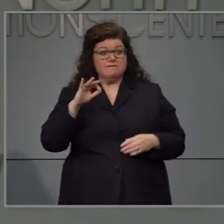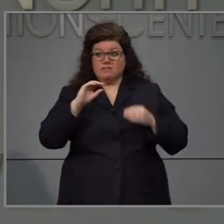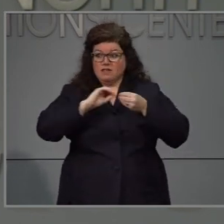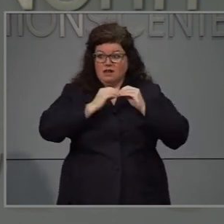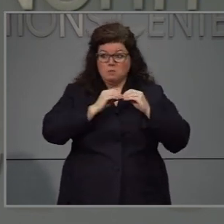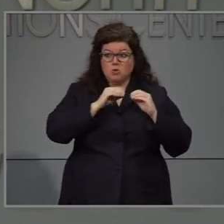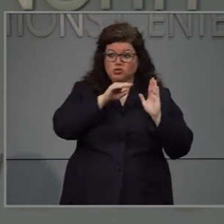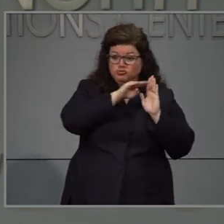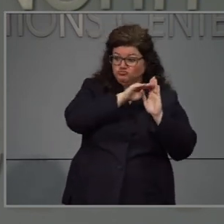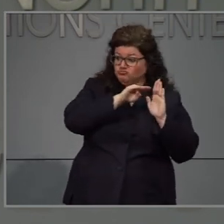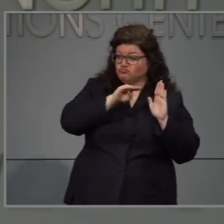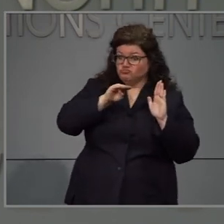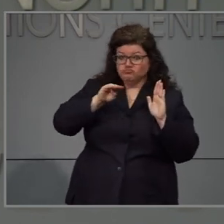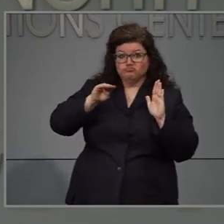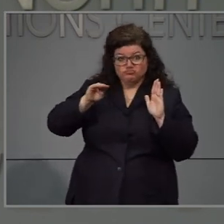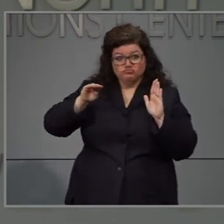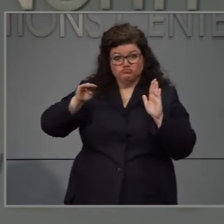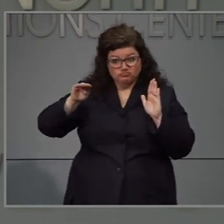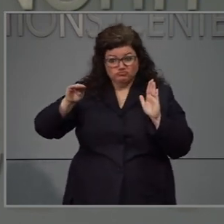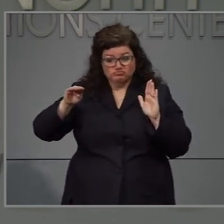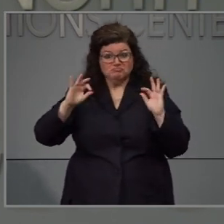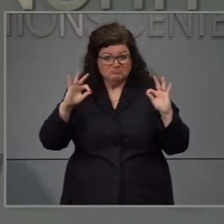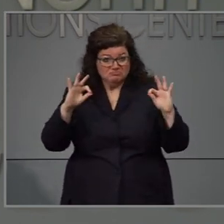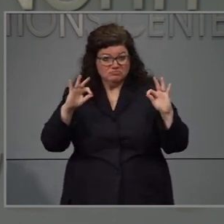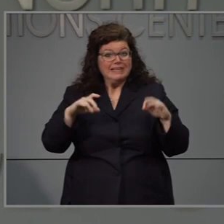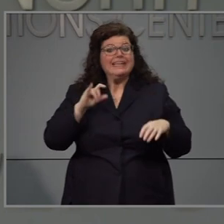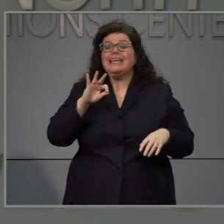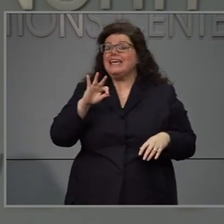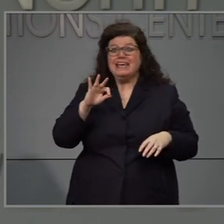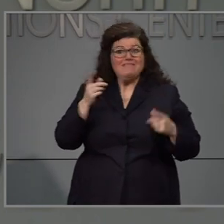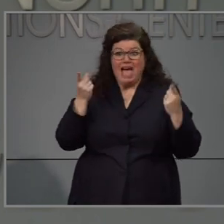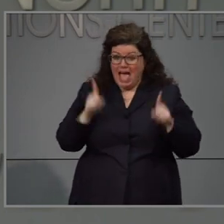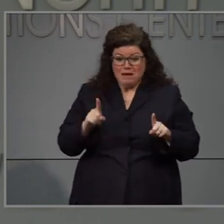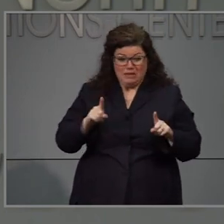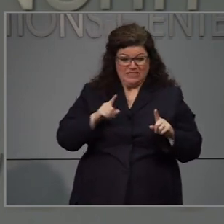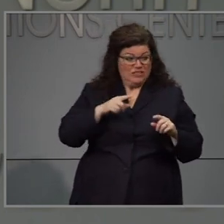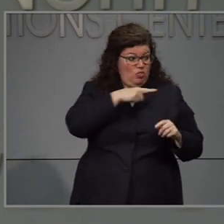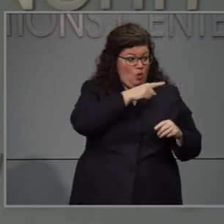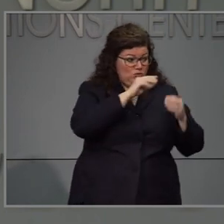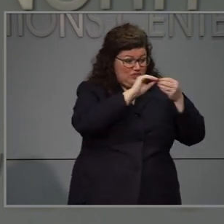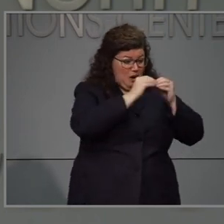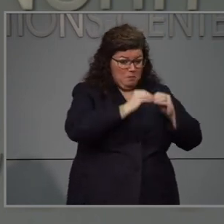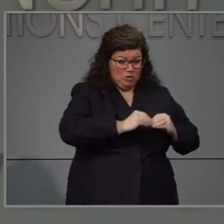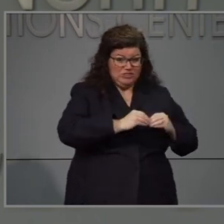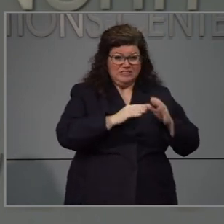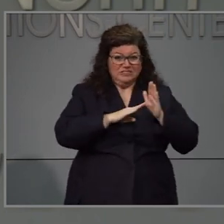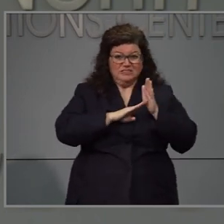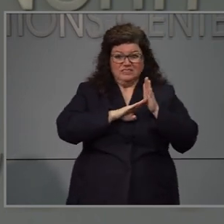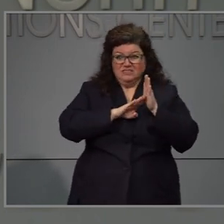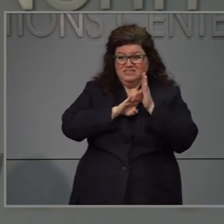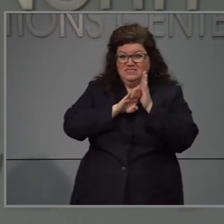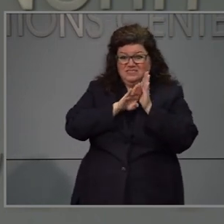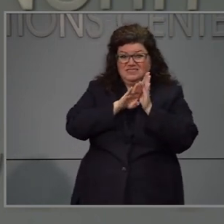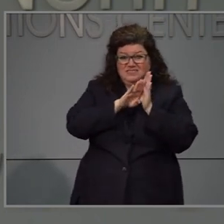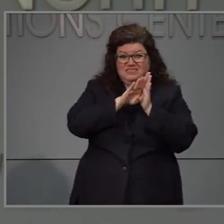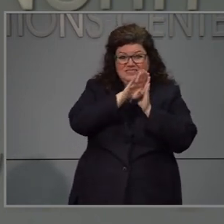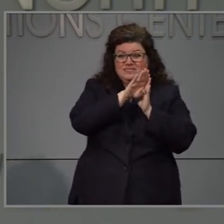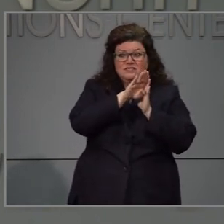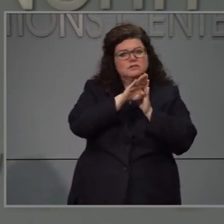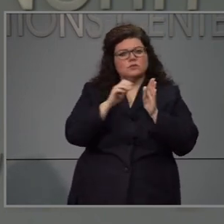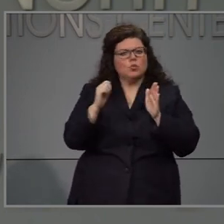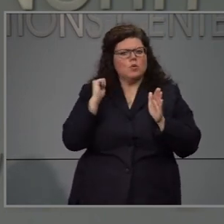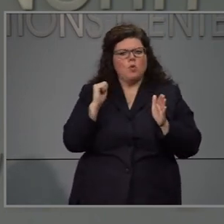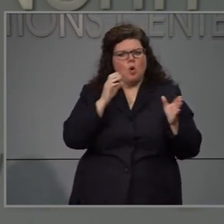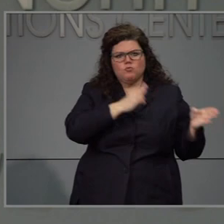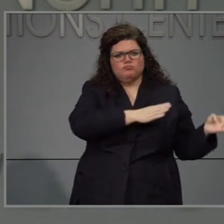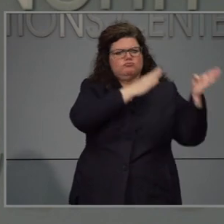Las personas de Carolina del Norte empiezan a hacer cosas y propagan más el virus enferman más personas. Entonces sabremos que